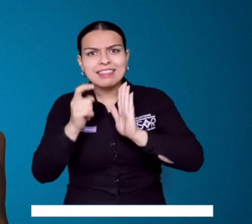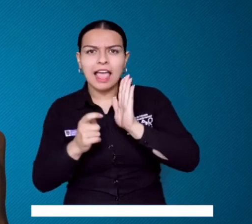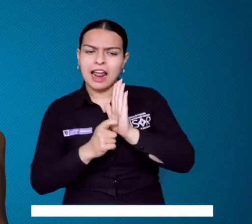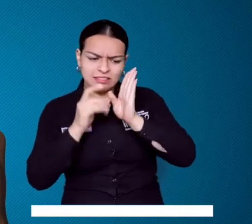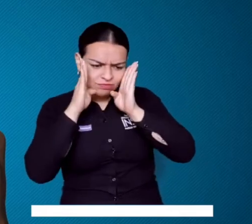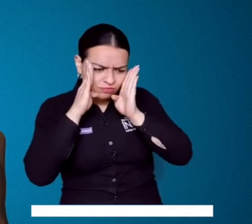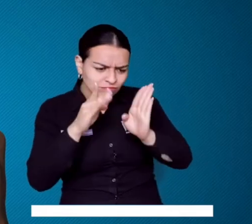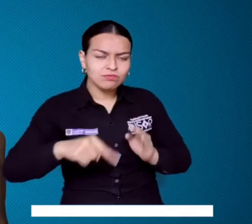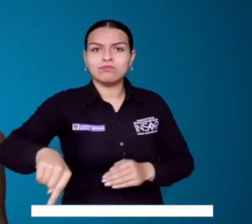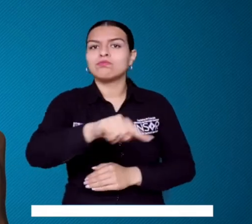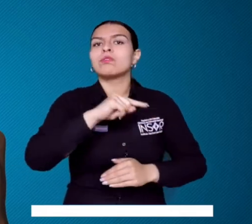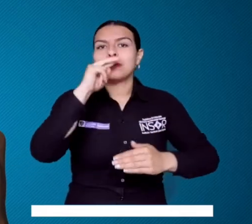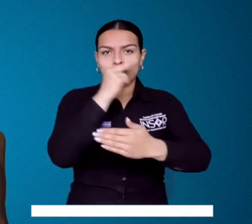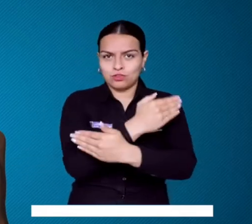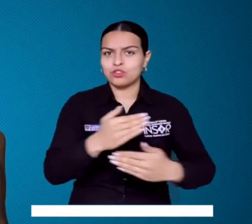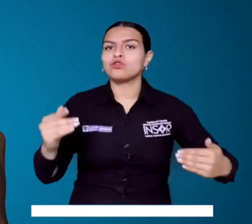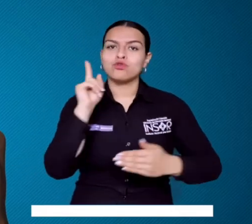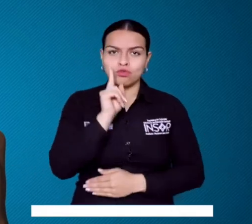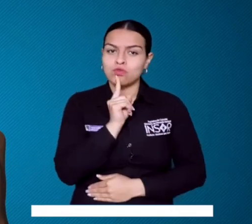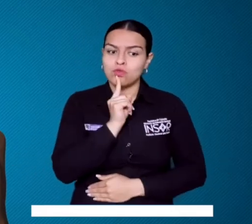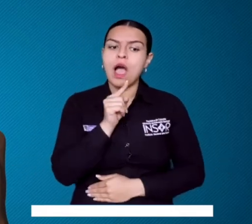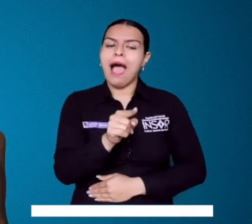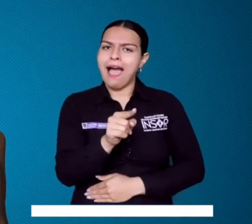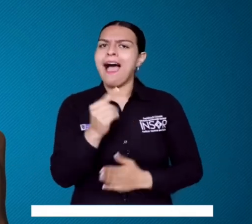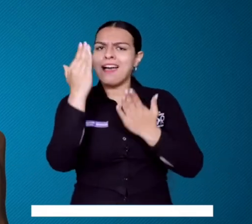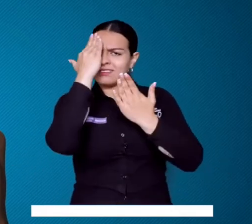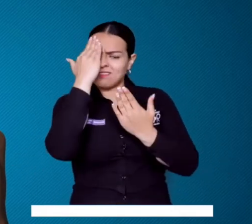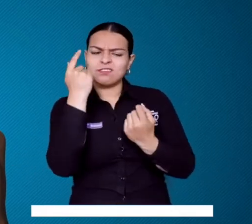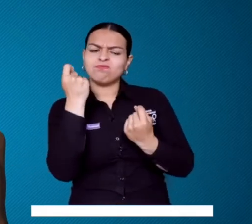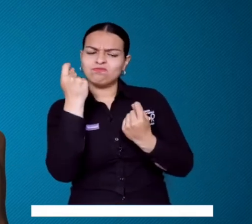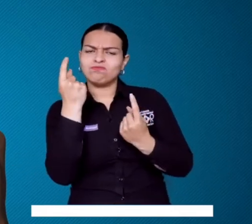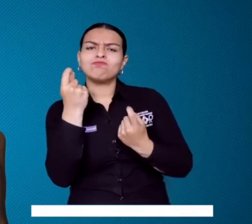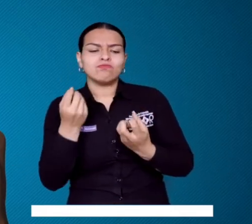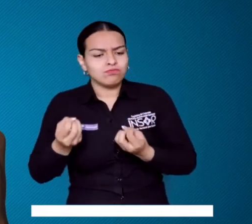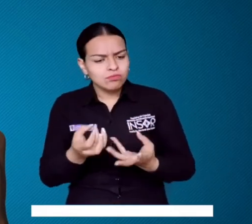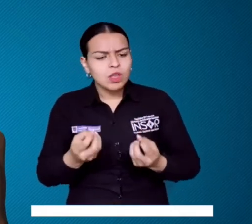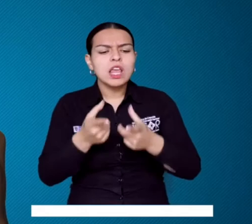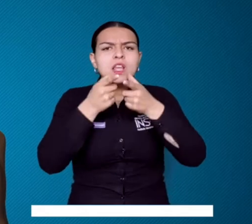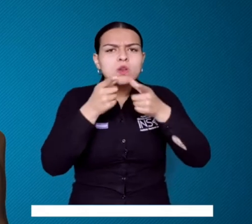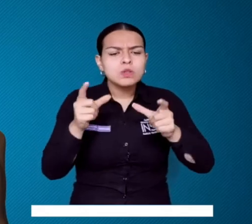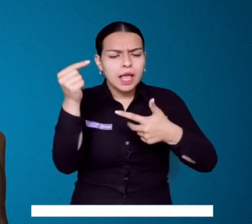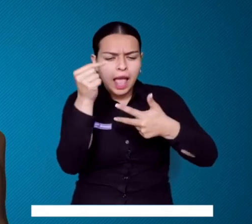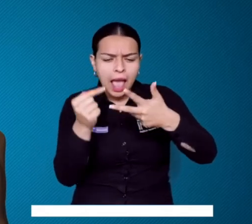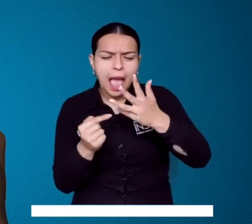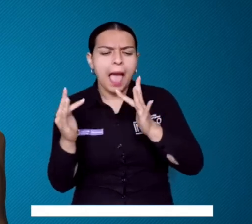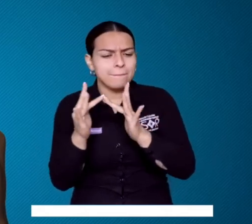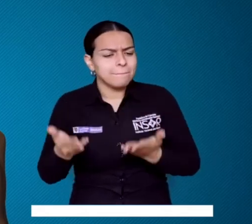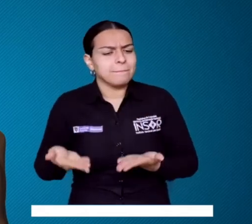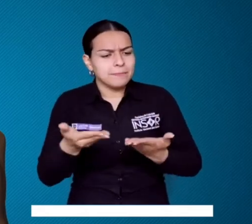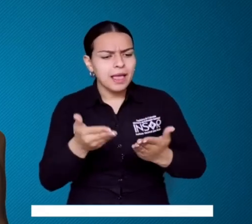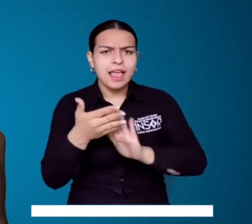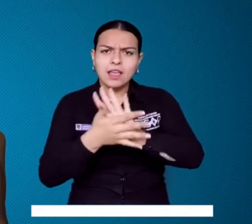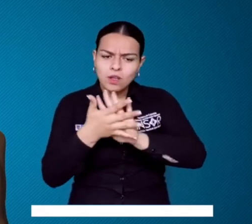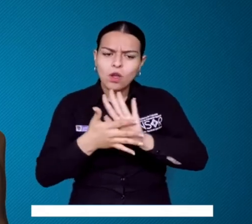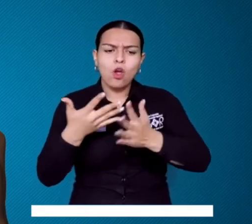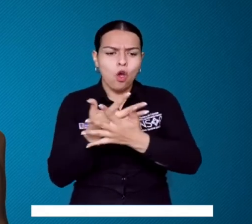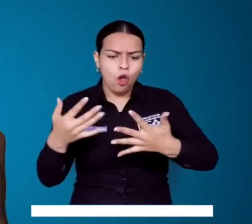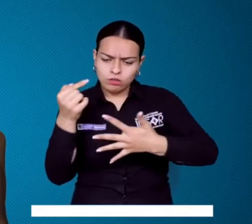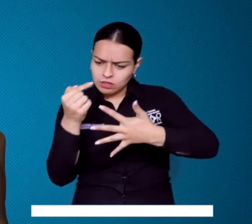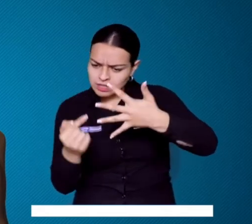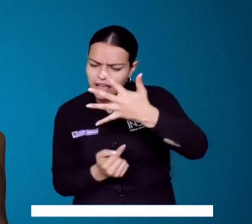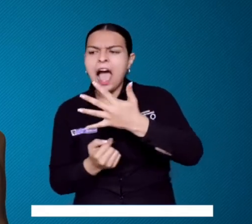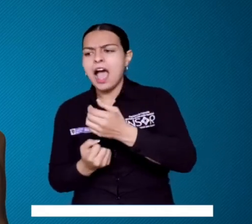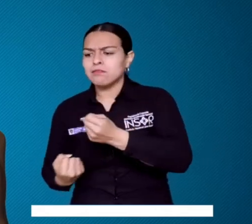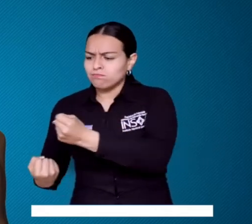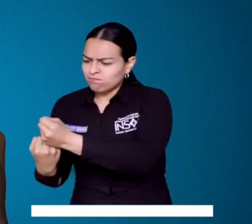para niños y niñas sordos que entienda las particularidades sociolingüísticas de esta población, que permita la participación de la lengua de señas y que